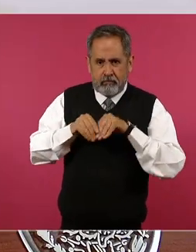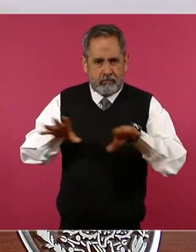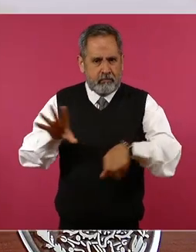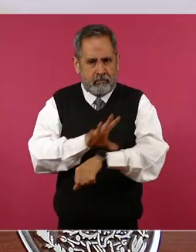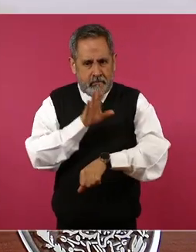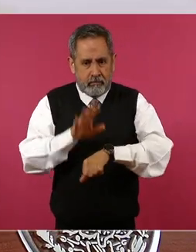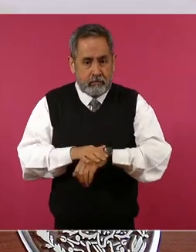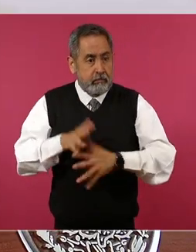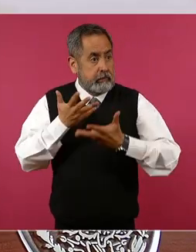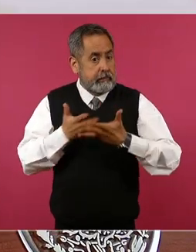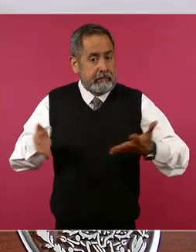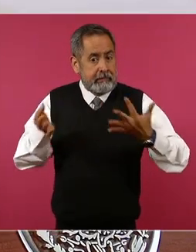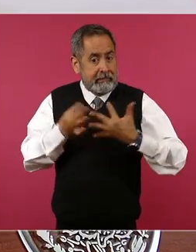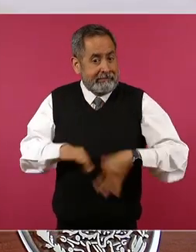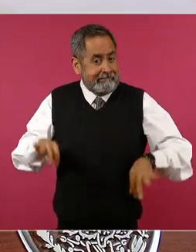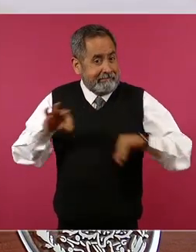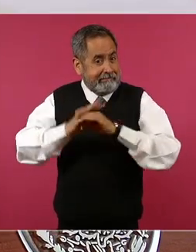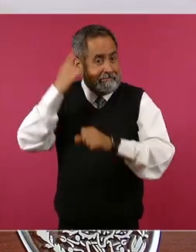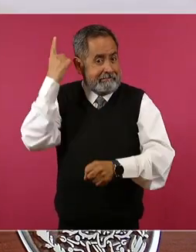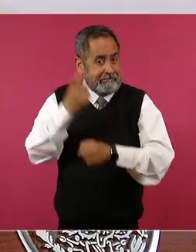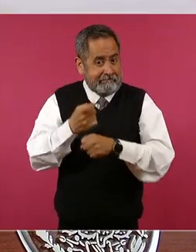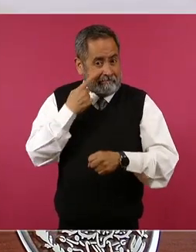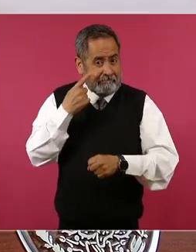más importante de América